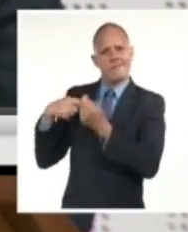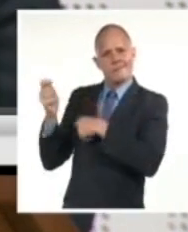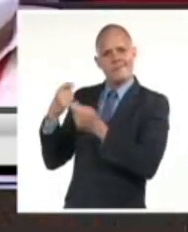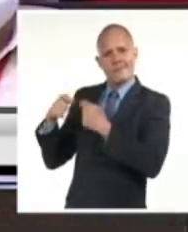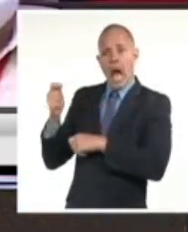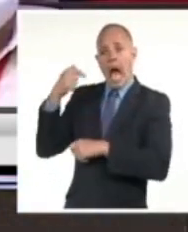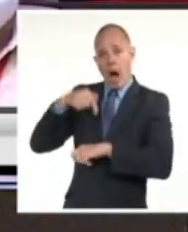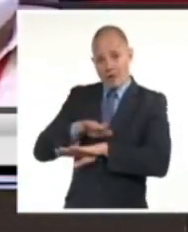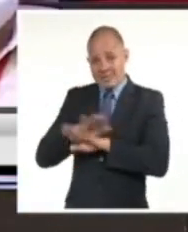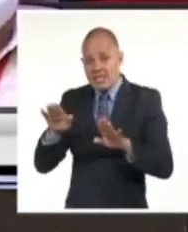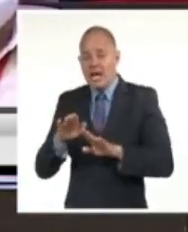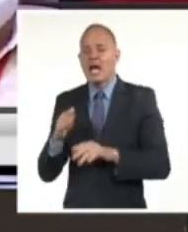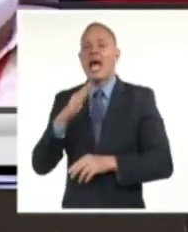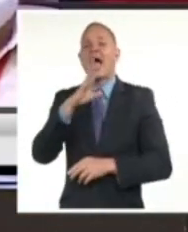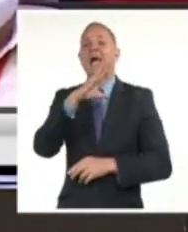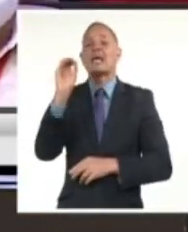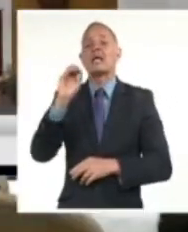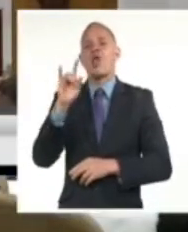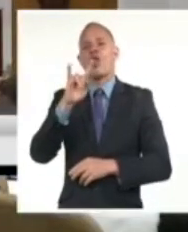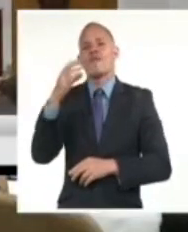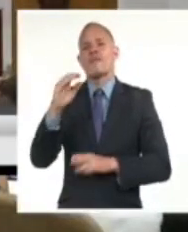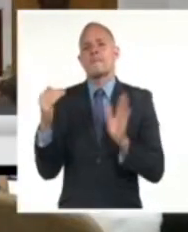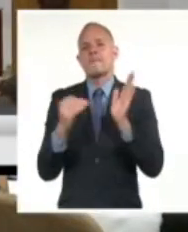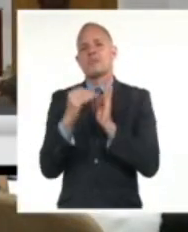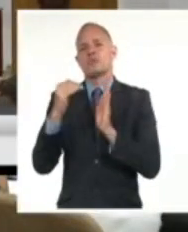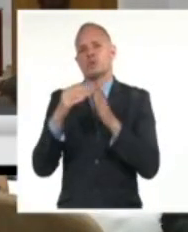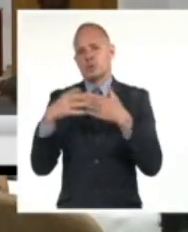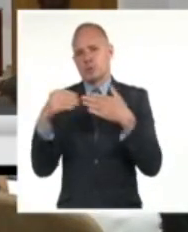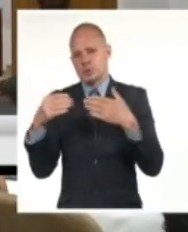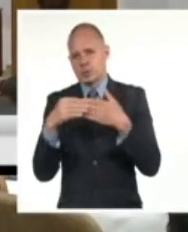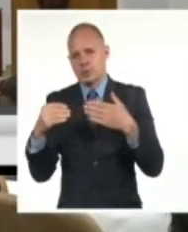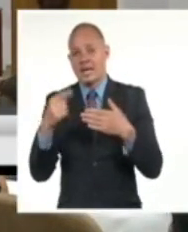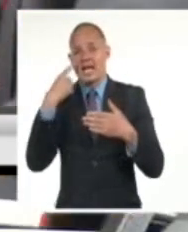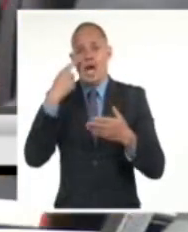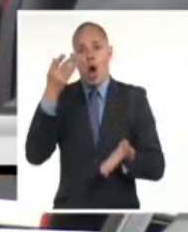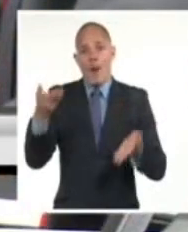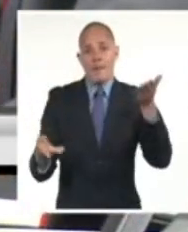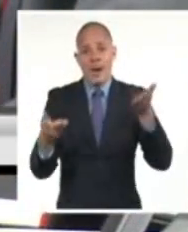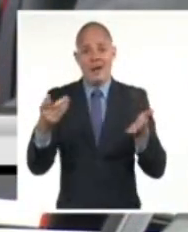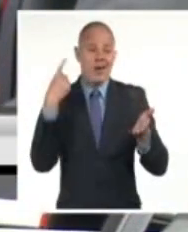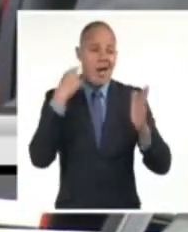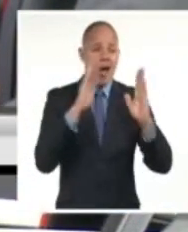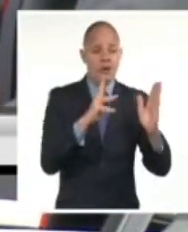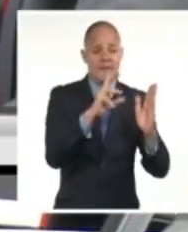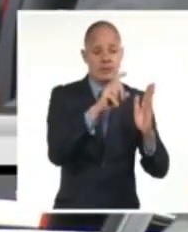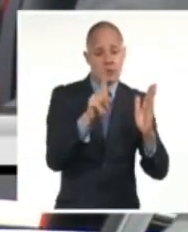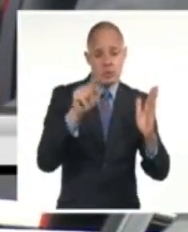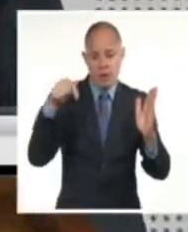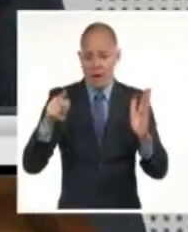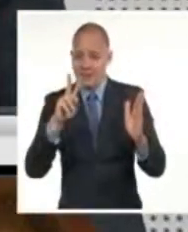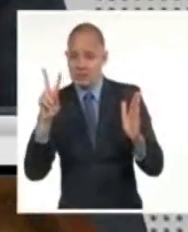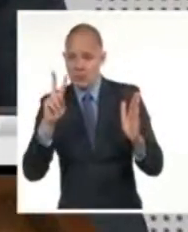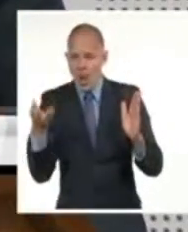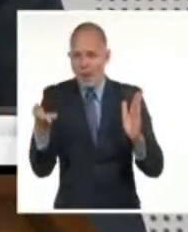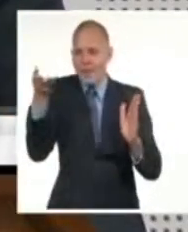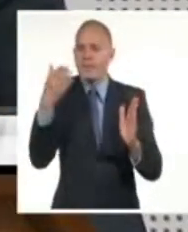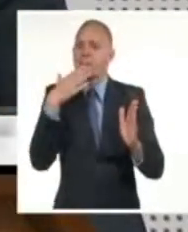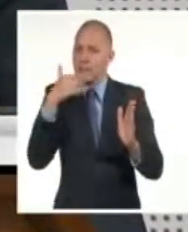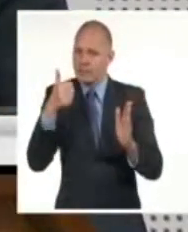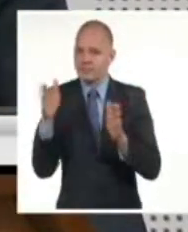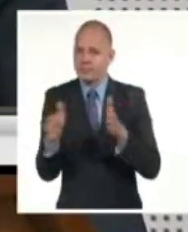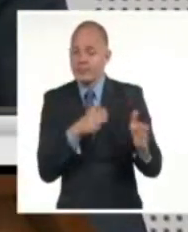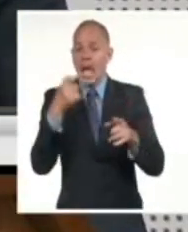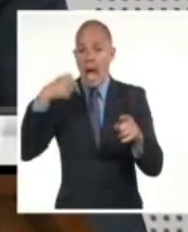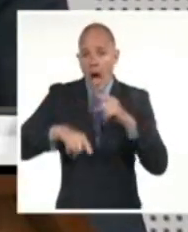590 millones de dólares, 162 millones más que en igual etapa de 2021. Actividades como el